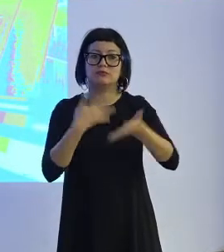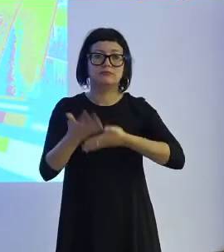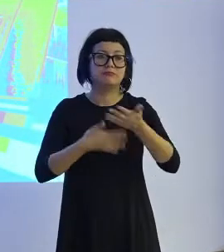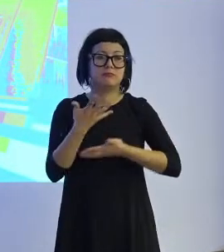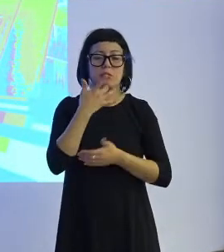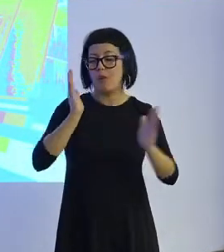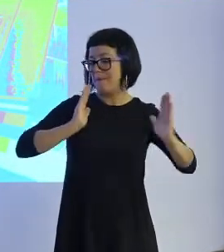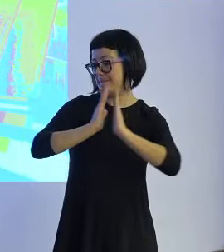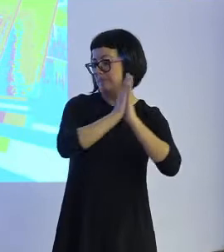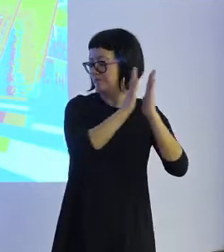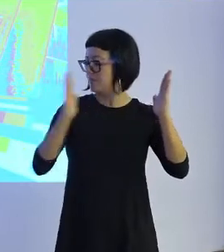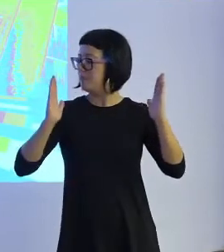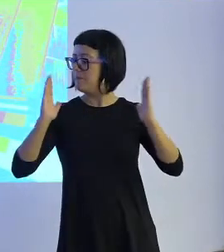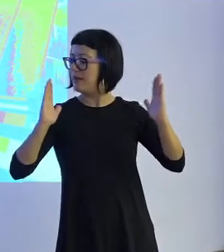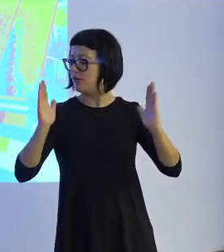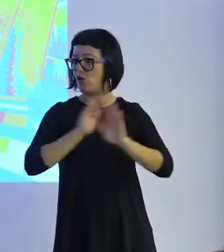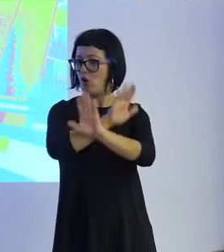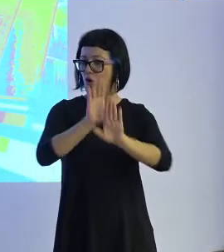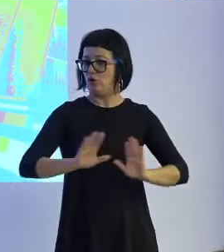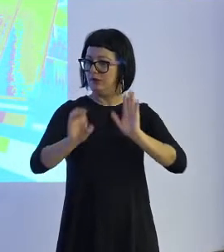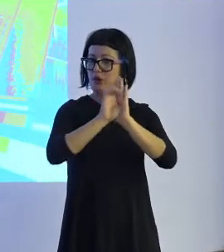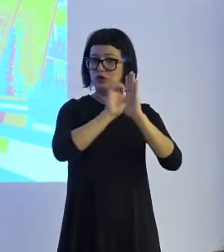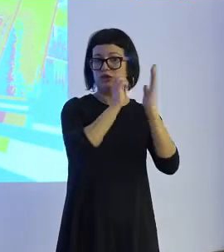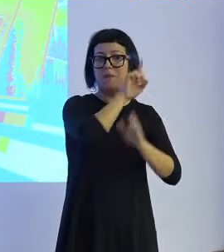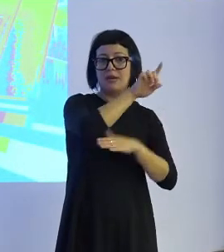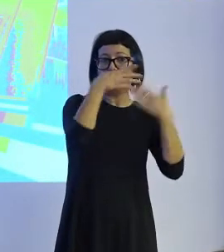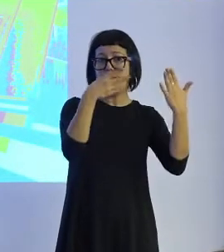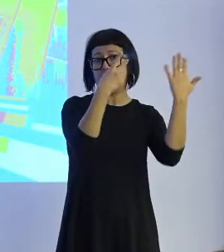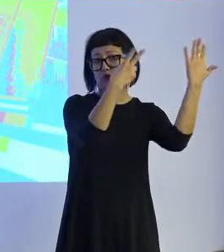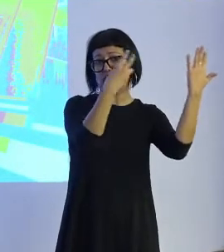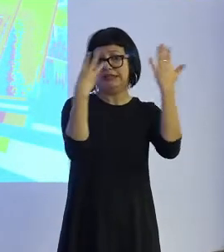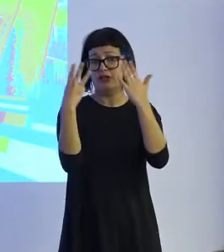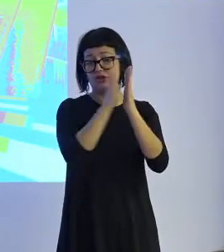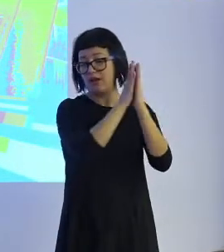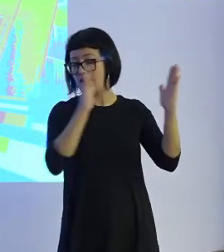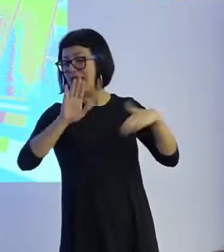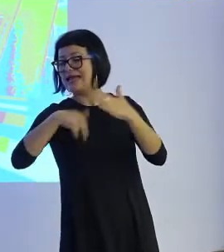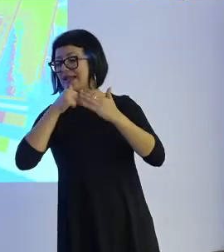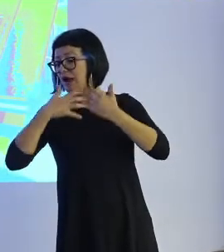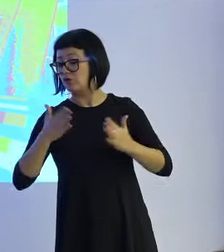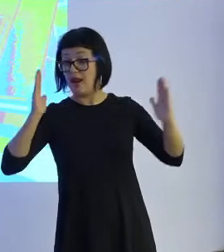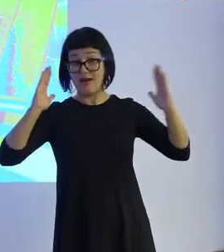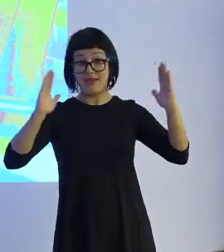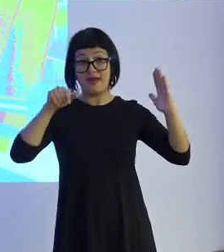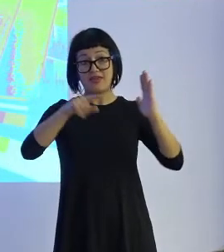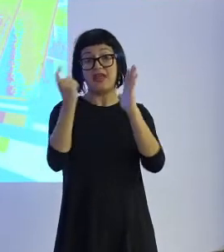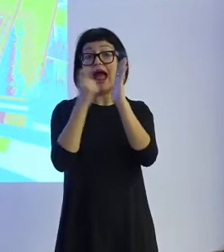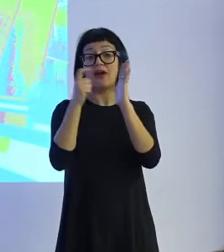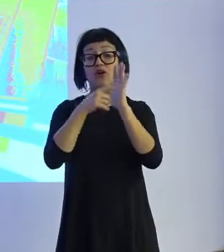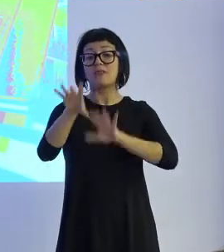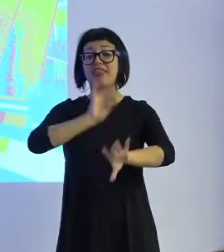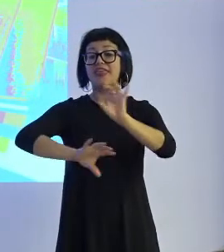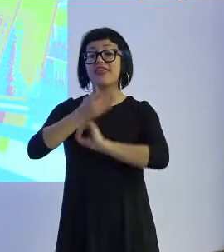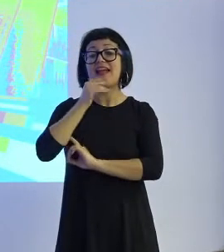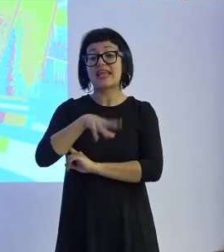un periodo de tiempo muy concreto, el último periodo constitucional, desde 1978 a la actualidad, tendríamos que el algoritmo decidiría